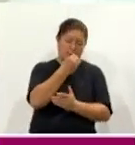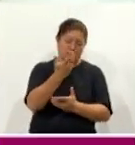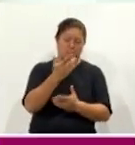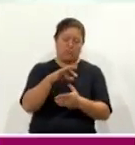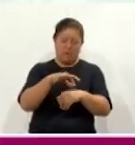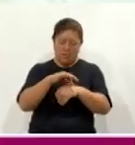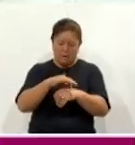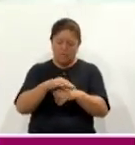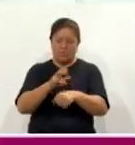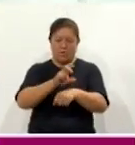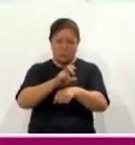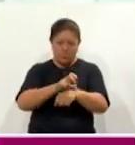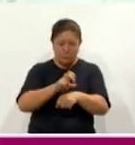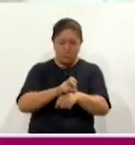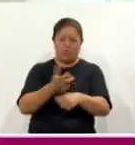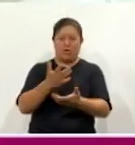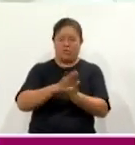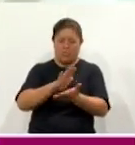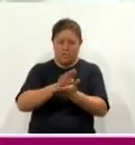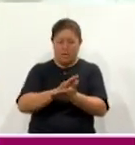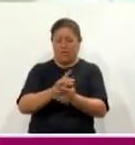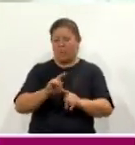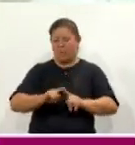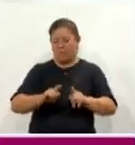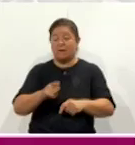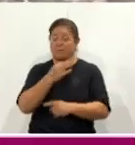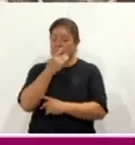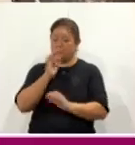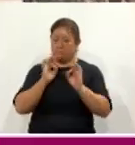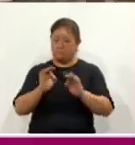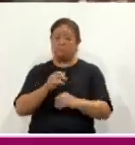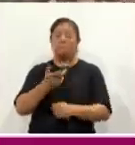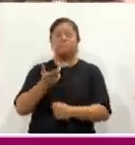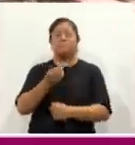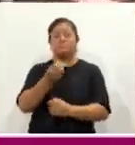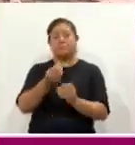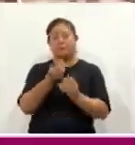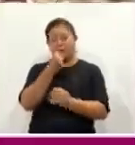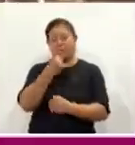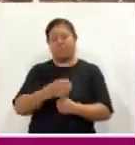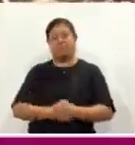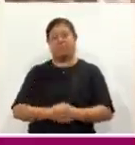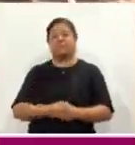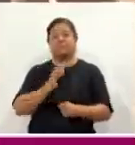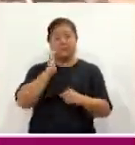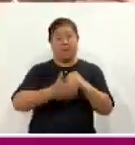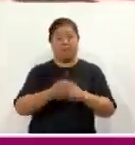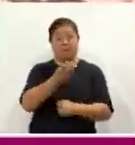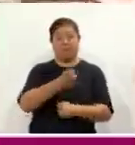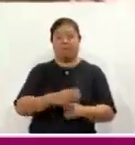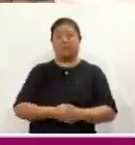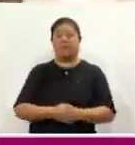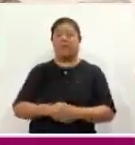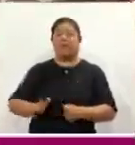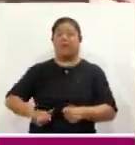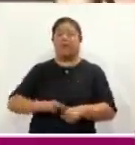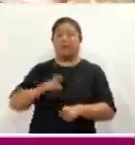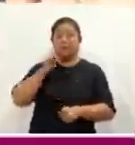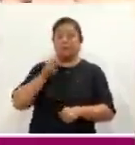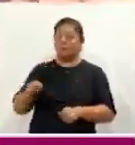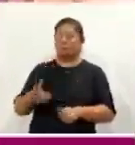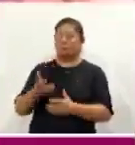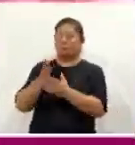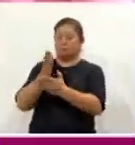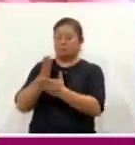tronbollo, los huevos montados, bastante rico para desayunas. Al finalizar el recorrido, la gobernadora se detuvo a saludar al